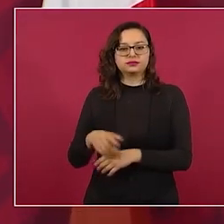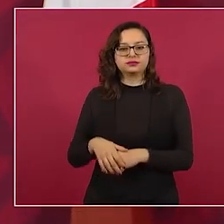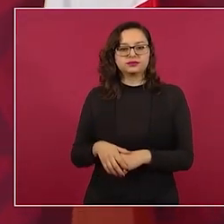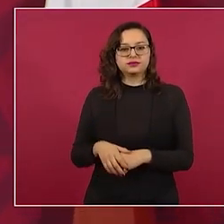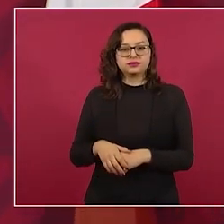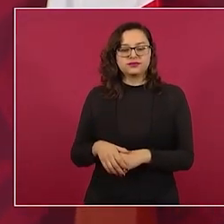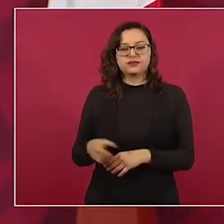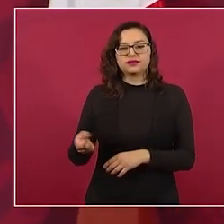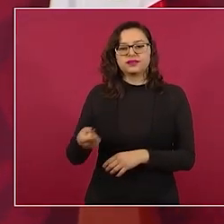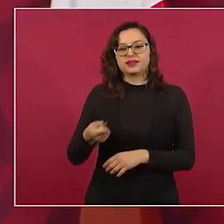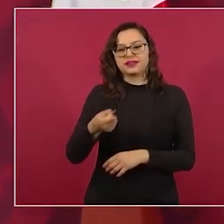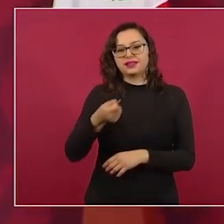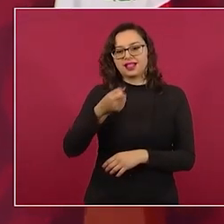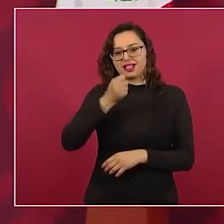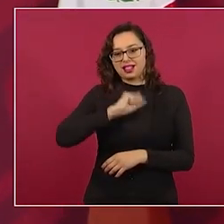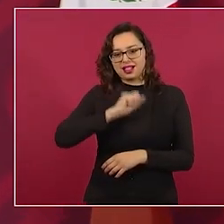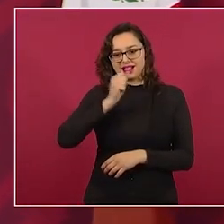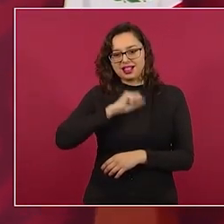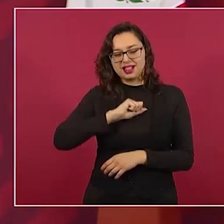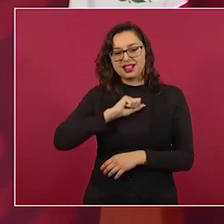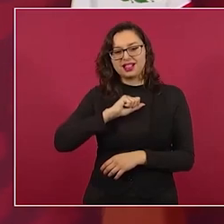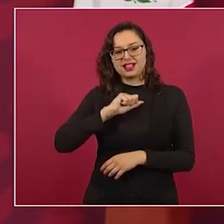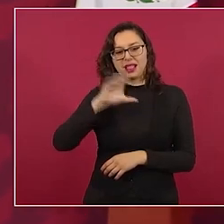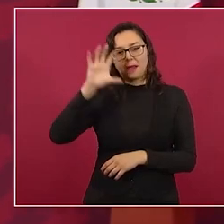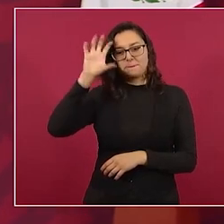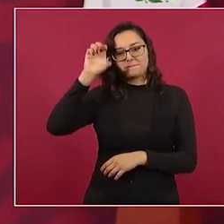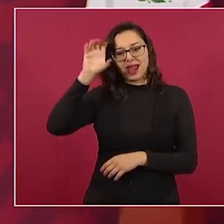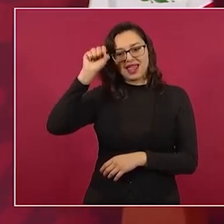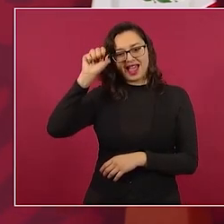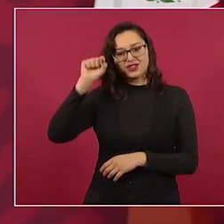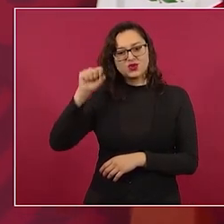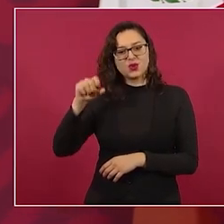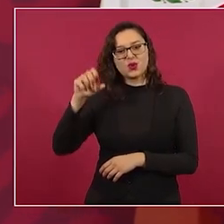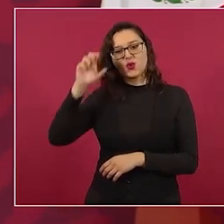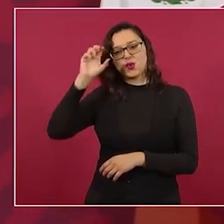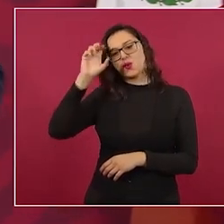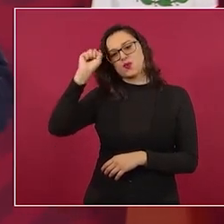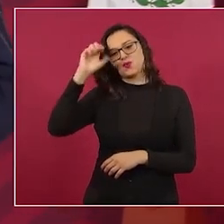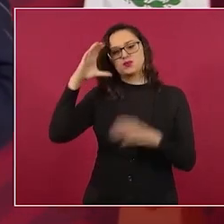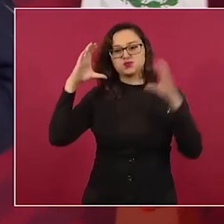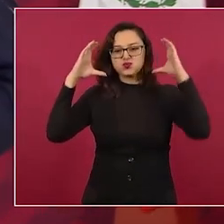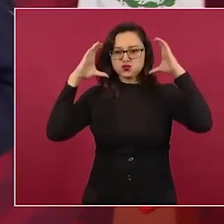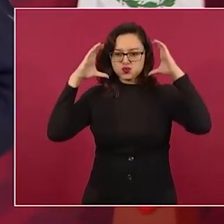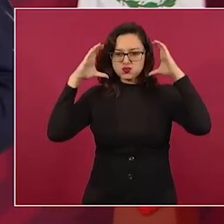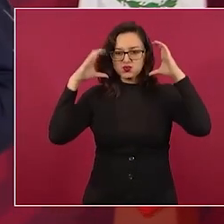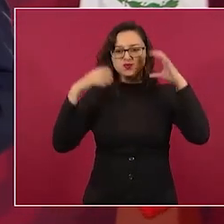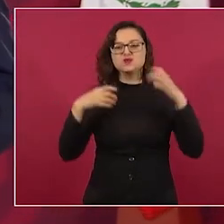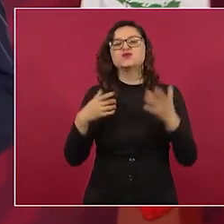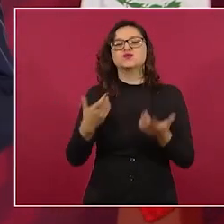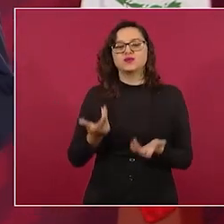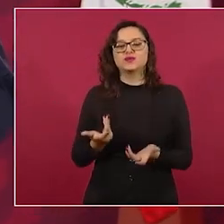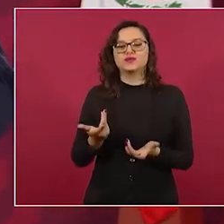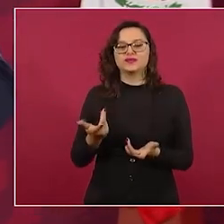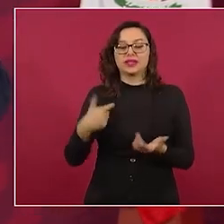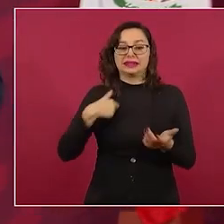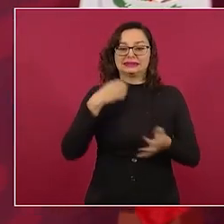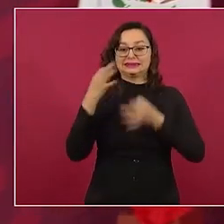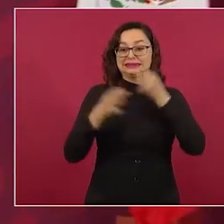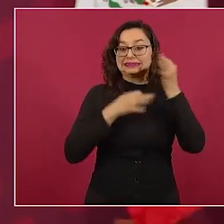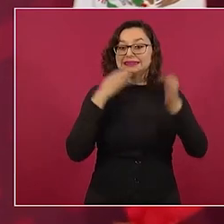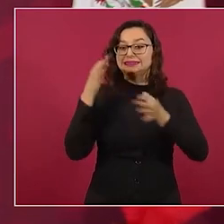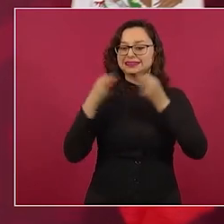payaso ya estoy yo aquí haciendo publicidad